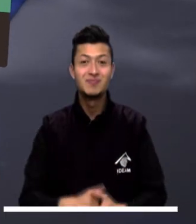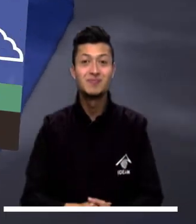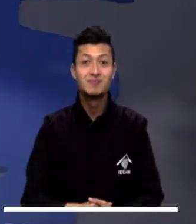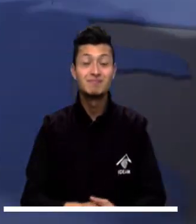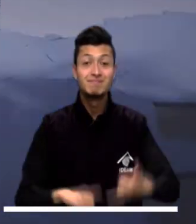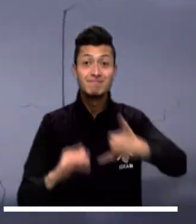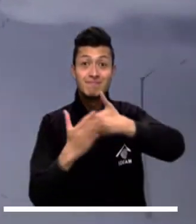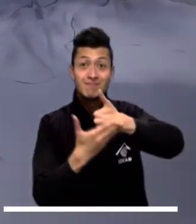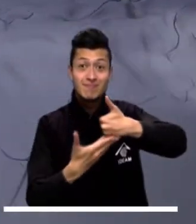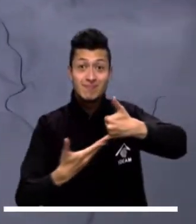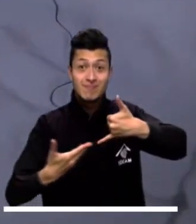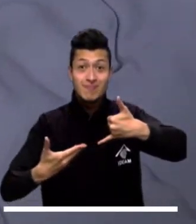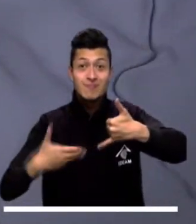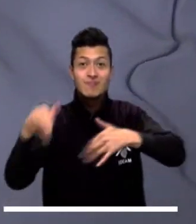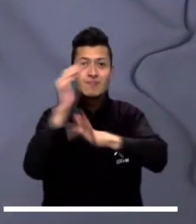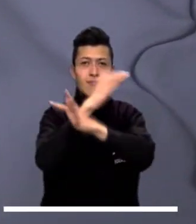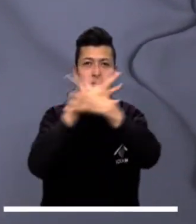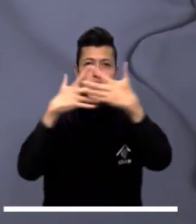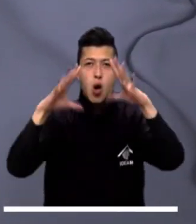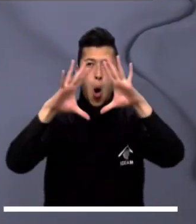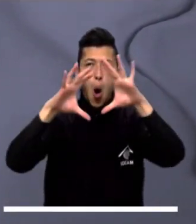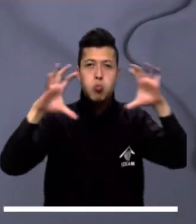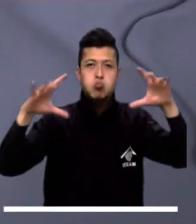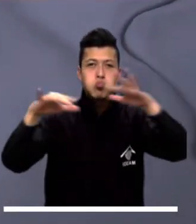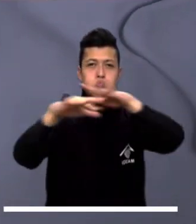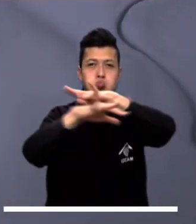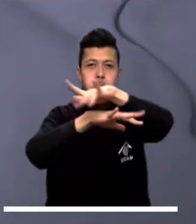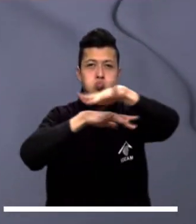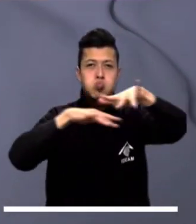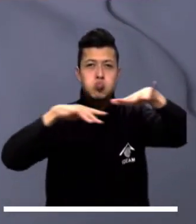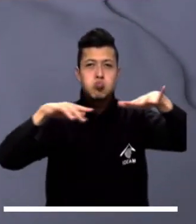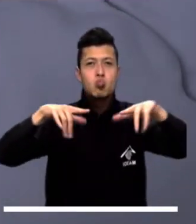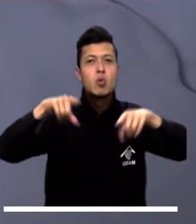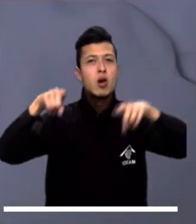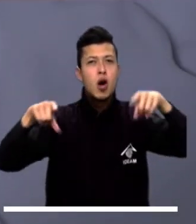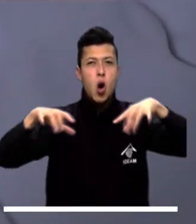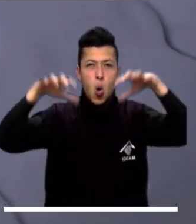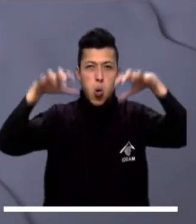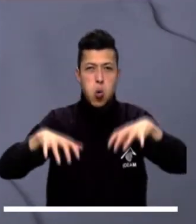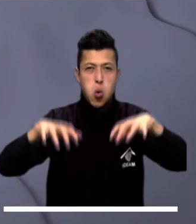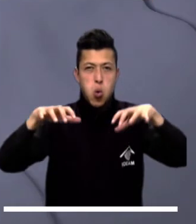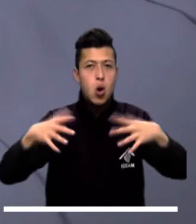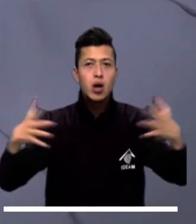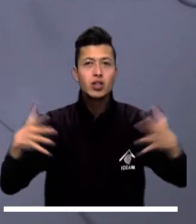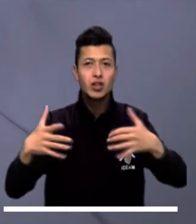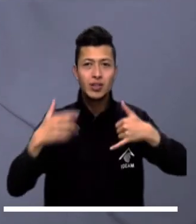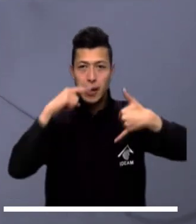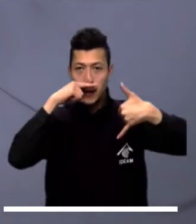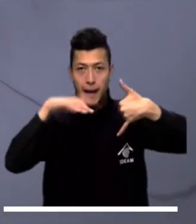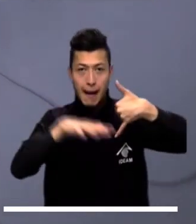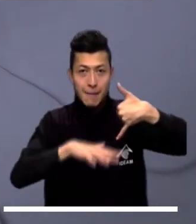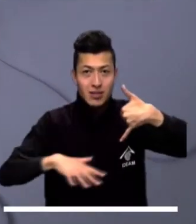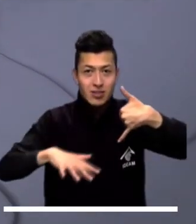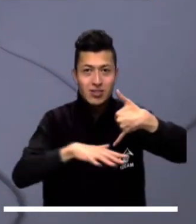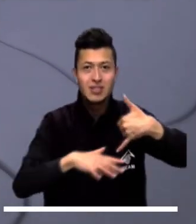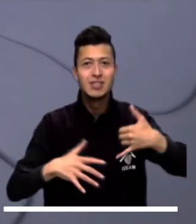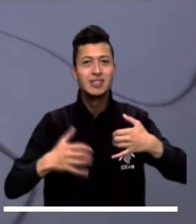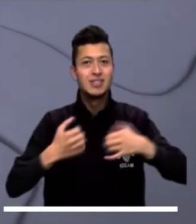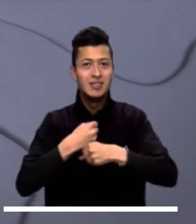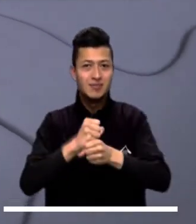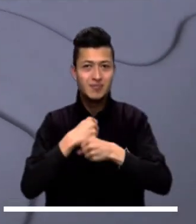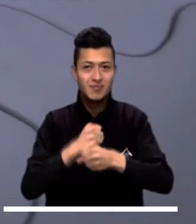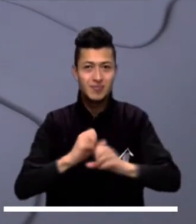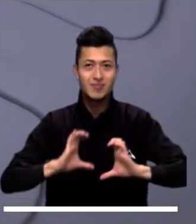La capital del país puede presentar una temperatura mínima de 10 grados y es posible que reciba lluvias ocasionales en diferentes